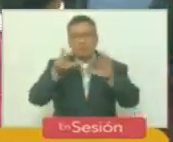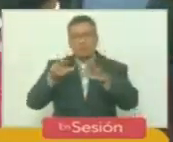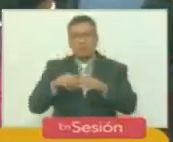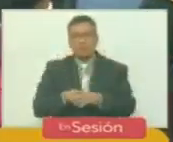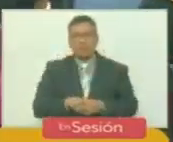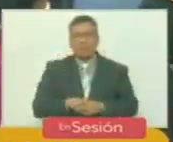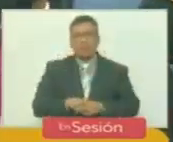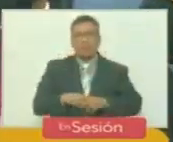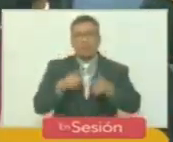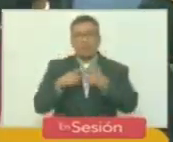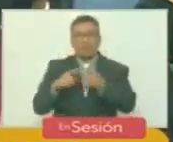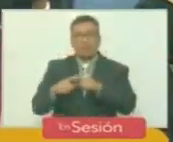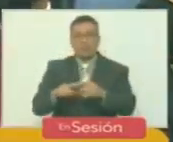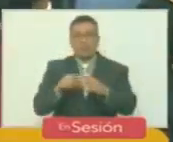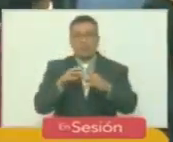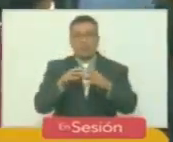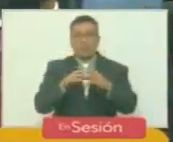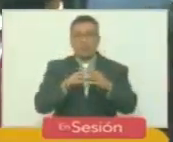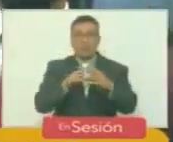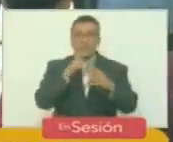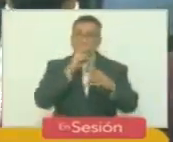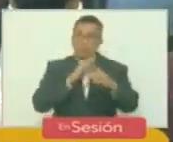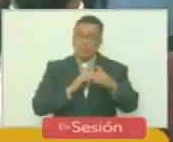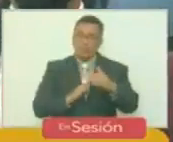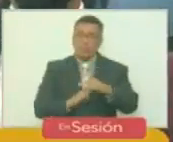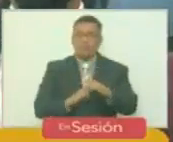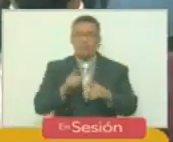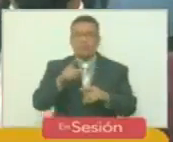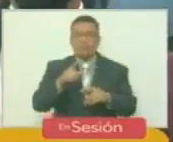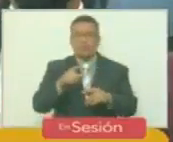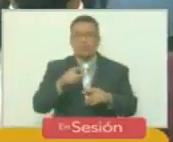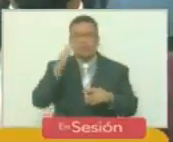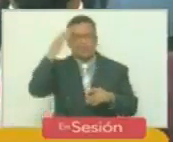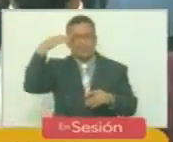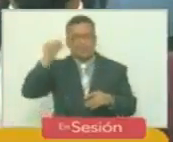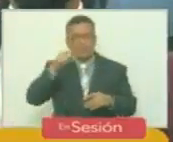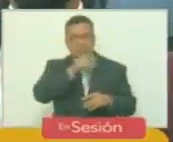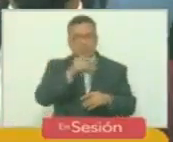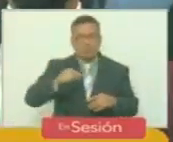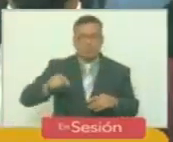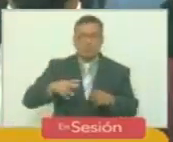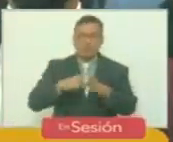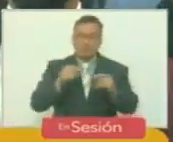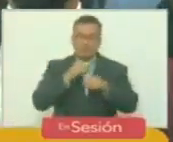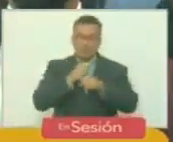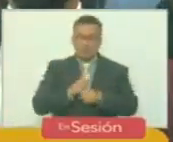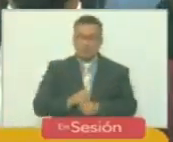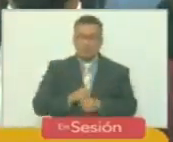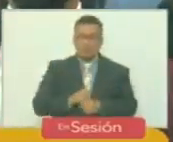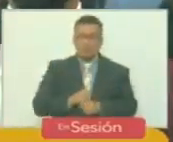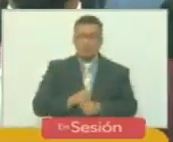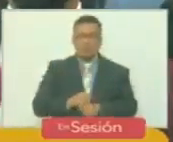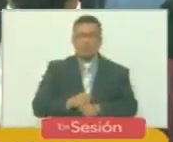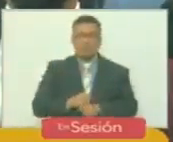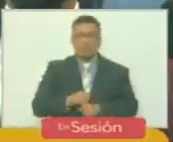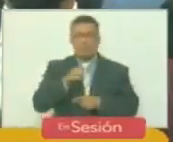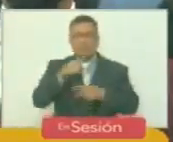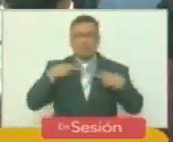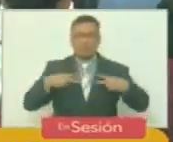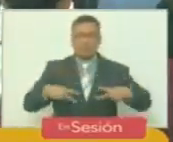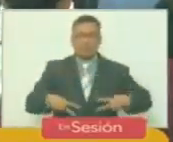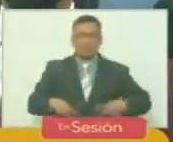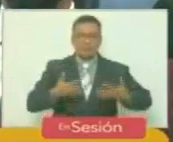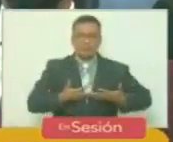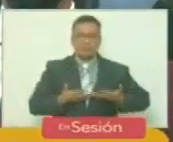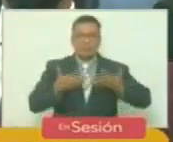contra gente humilde, gente con sueño, con esperanza, con una vida de